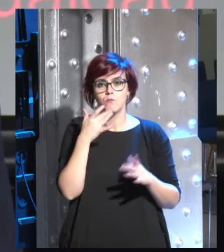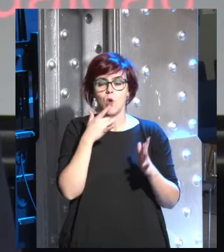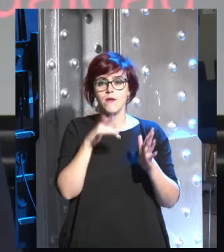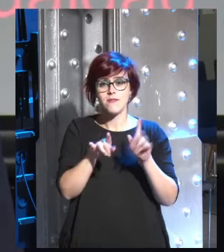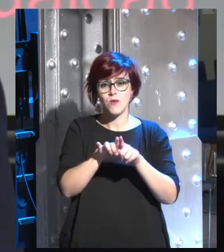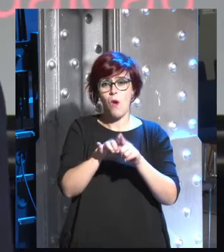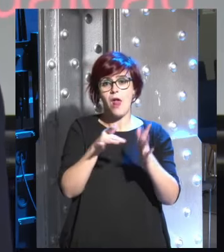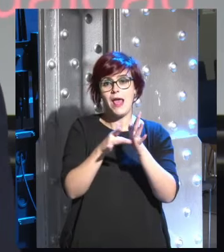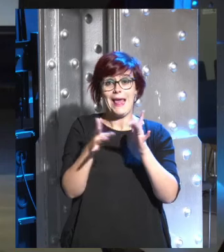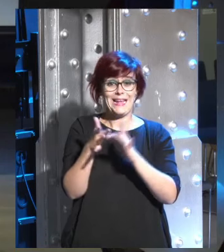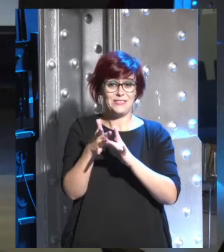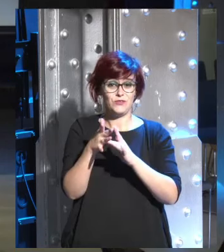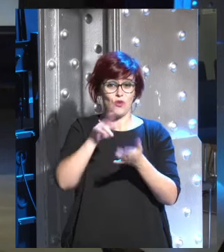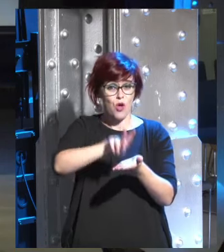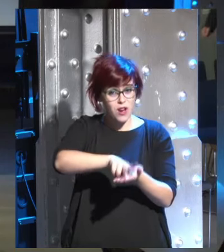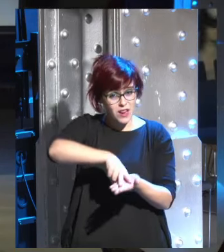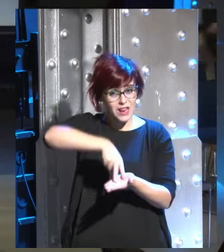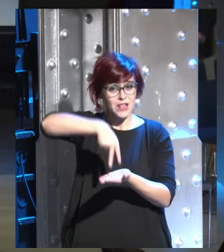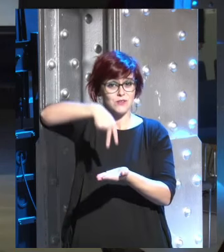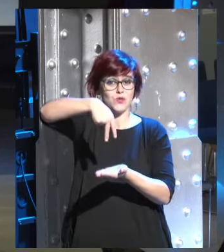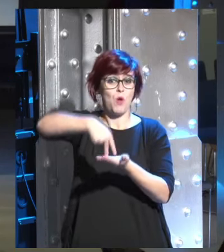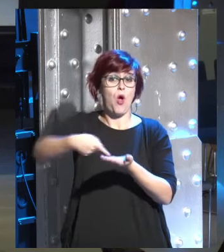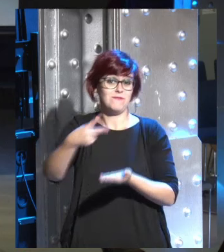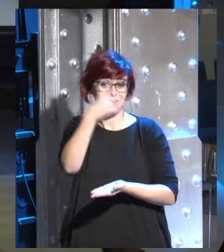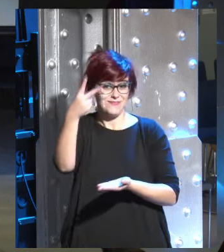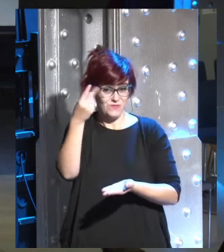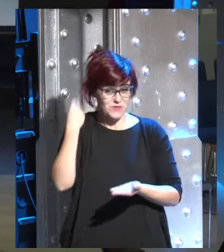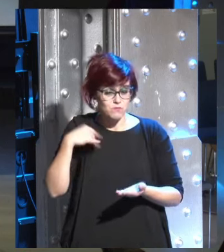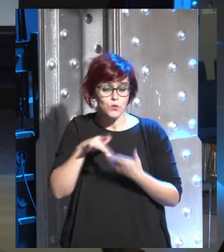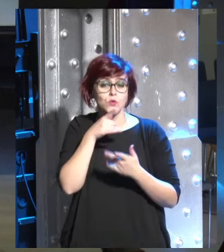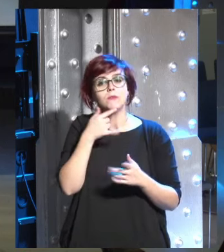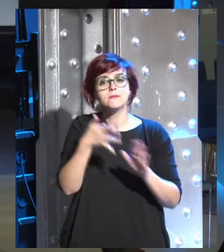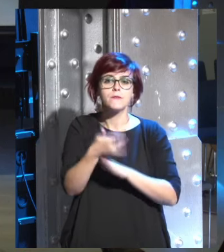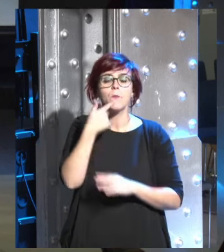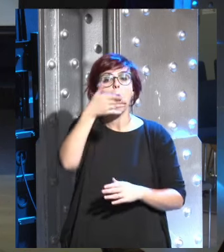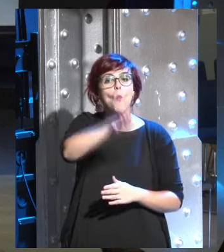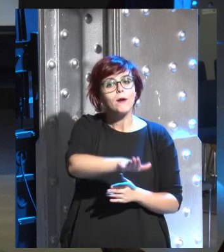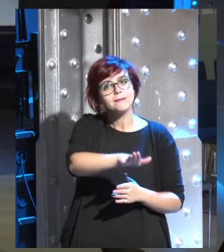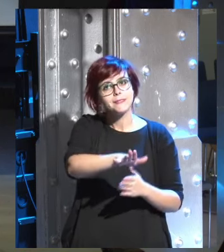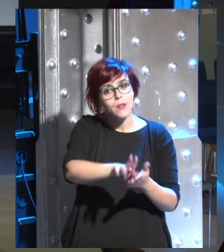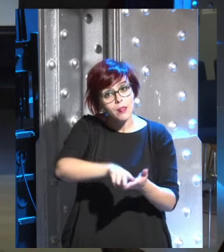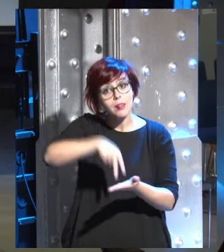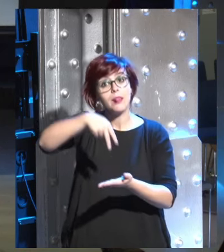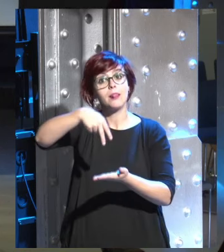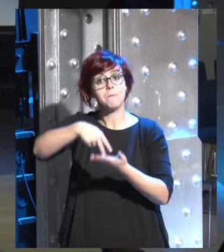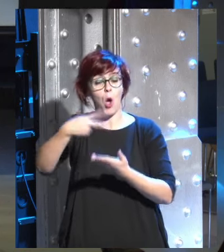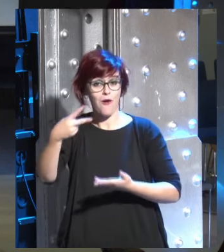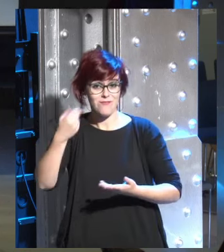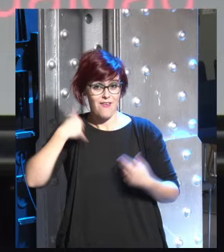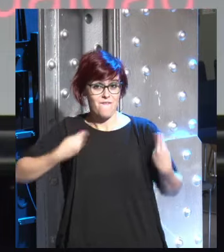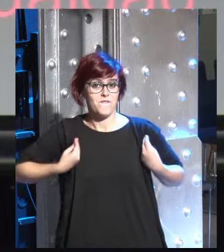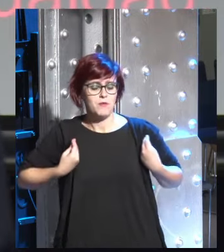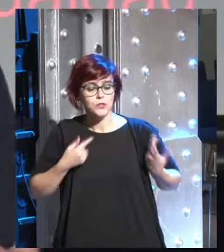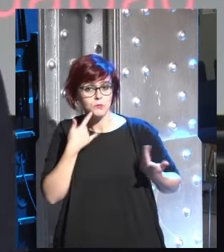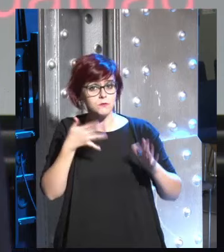en su segunda venida podemos superar la muerte y podemos decir no ahora ya no tenemos que